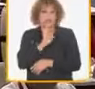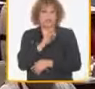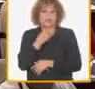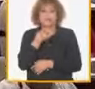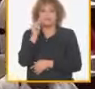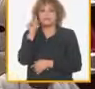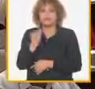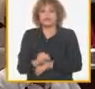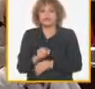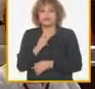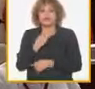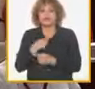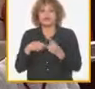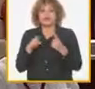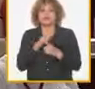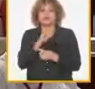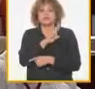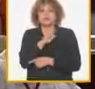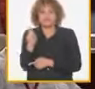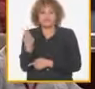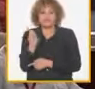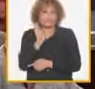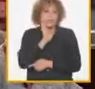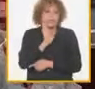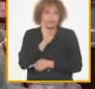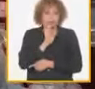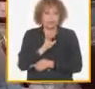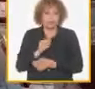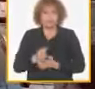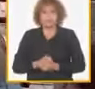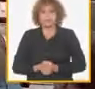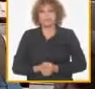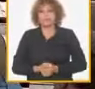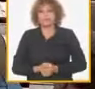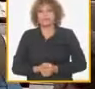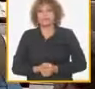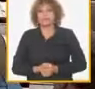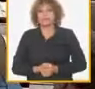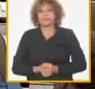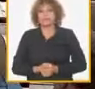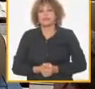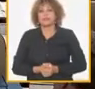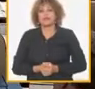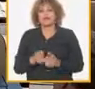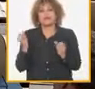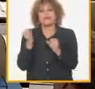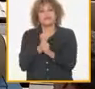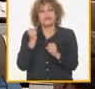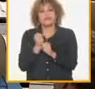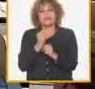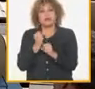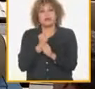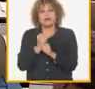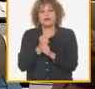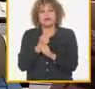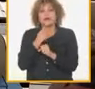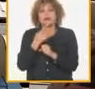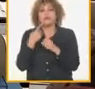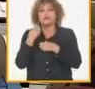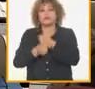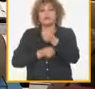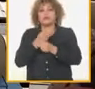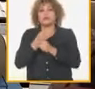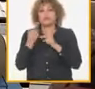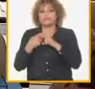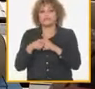conducta antisocial o de riesgo y contra sus actos conjugan potencialidades operacionales herramientas tecnológicas y las